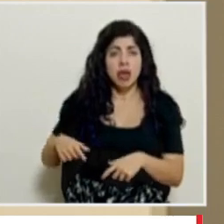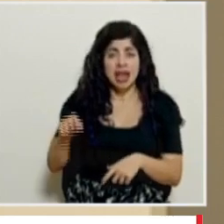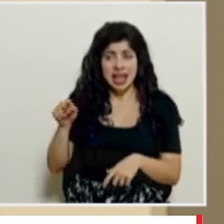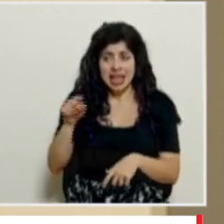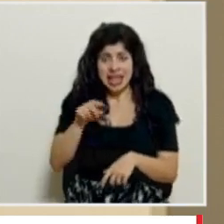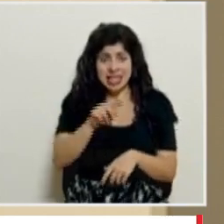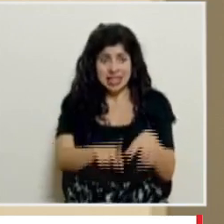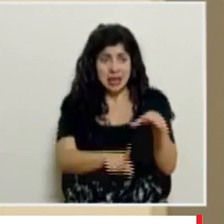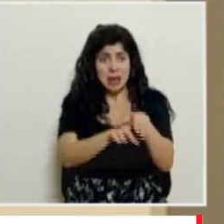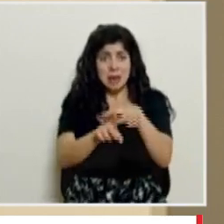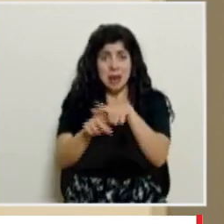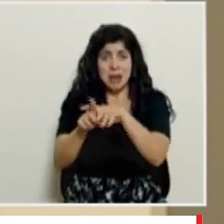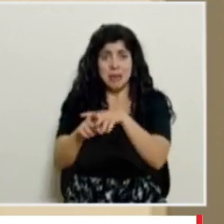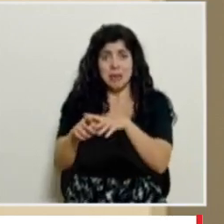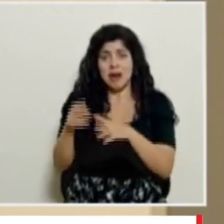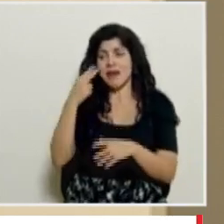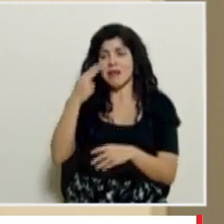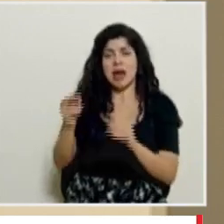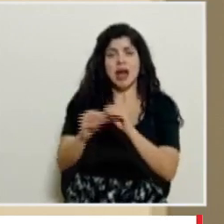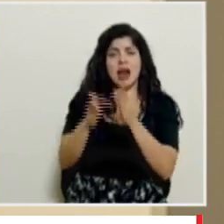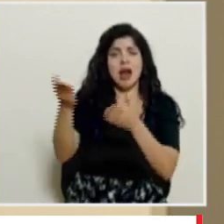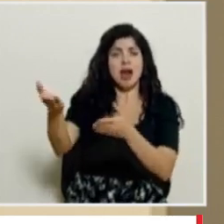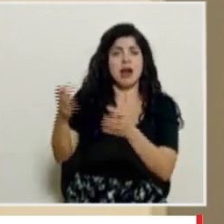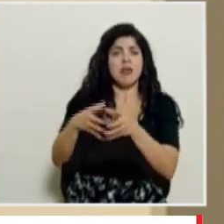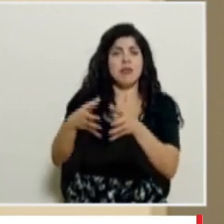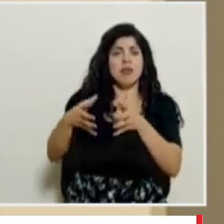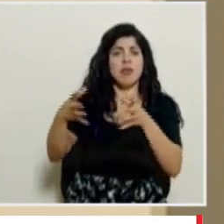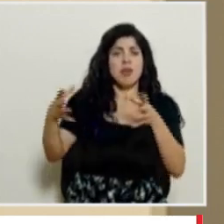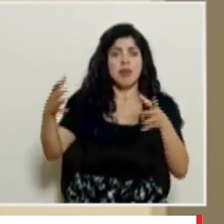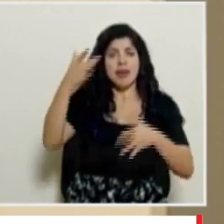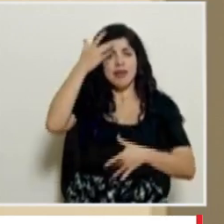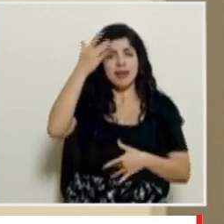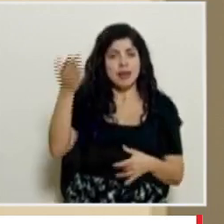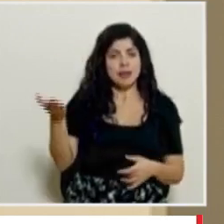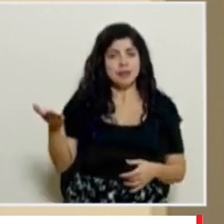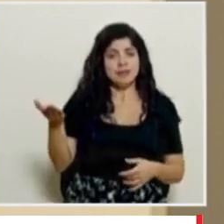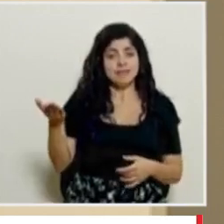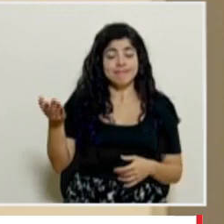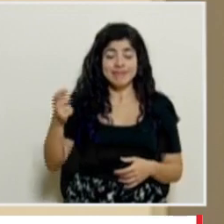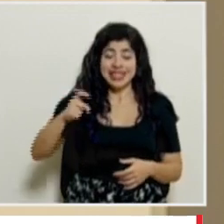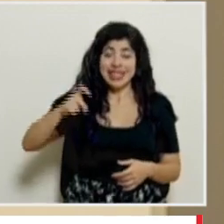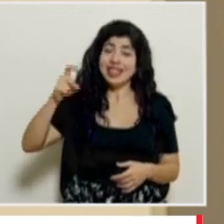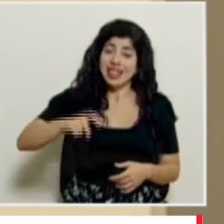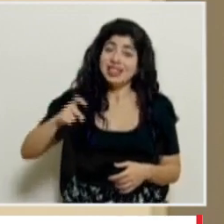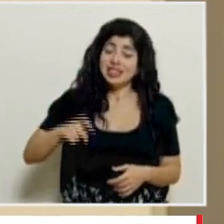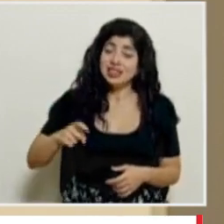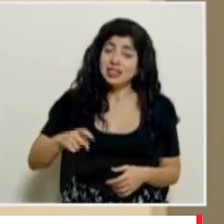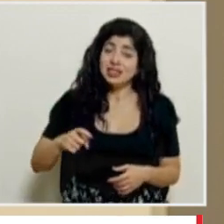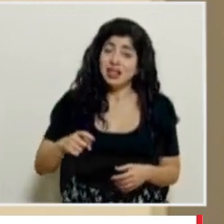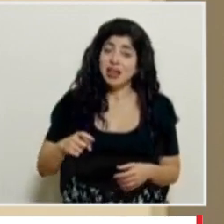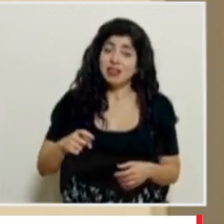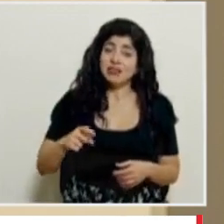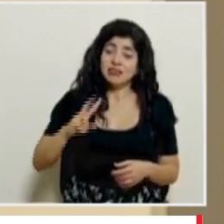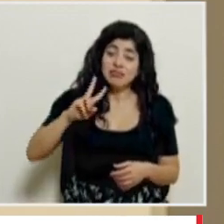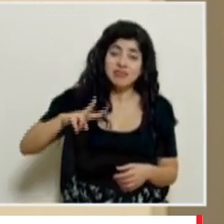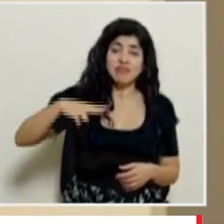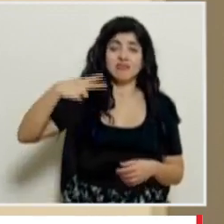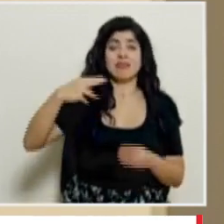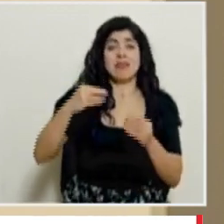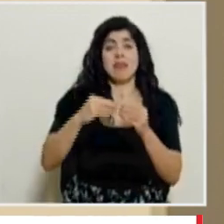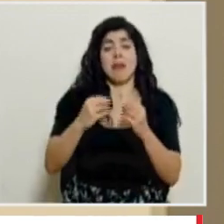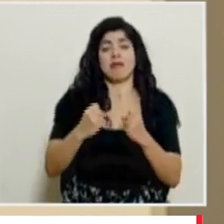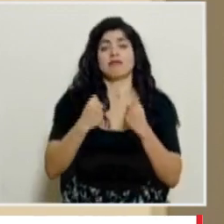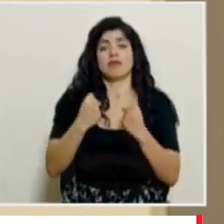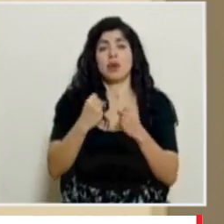eso se muestra en el aumento de los casos. Va a ser necesario fortalecer los modelos